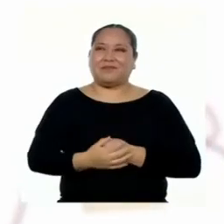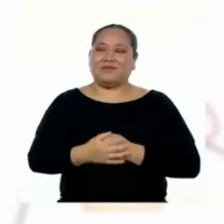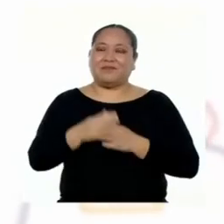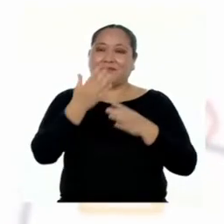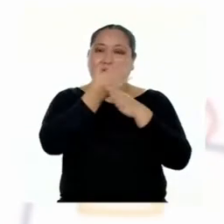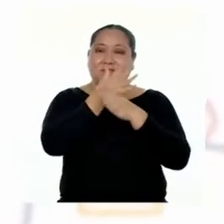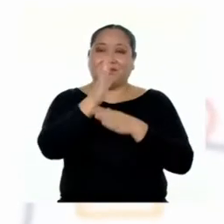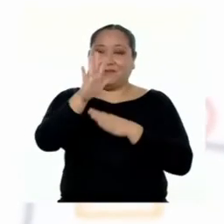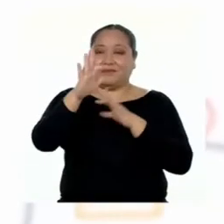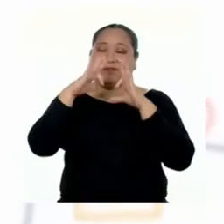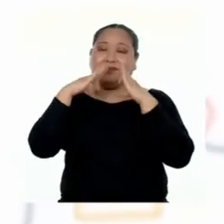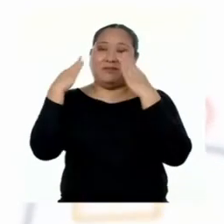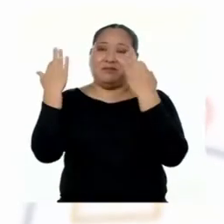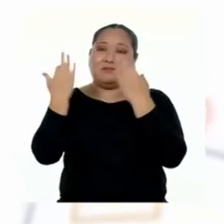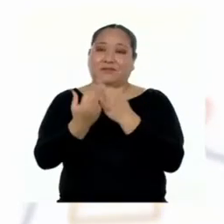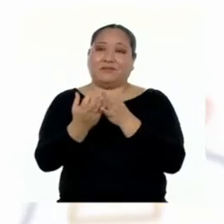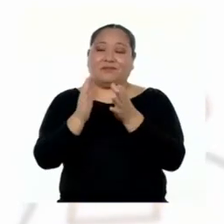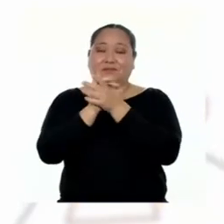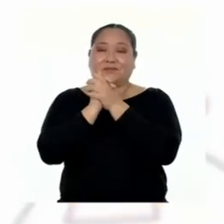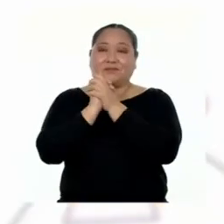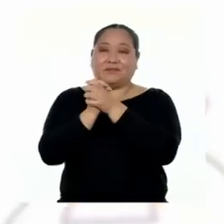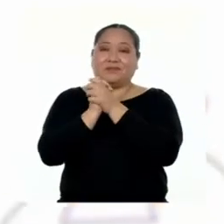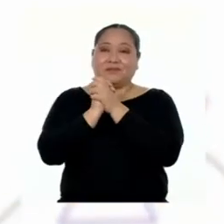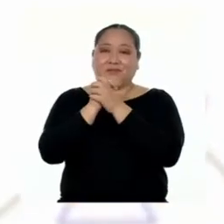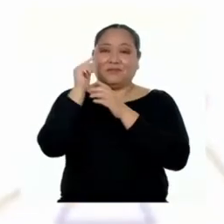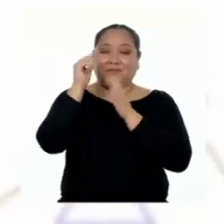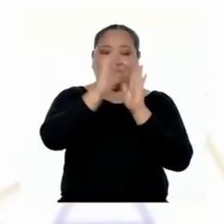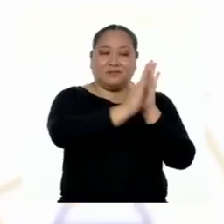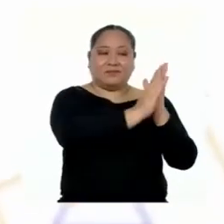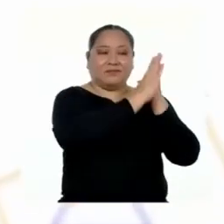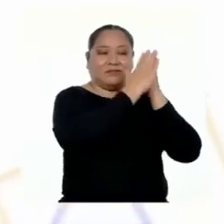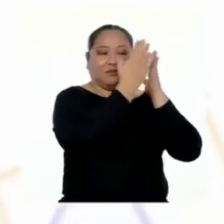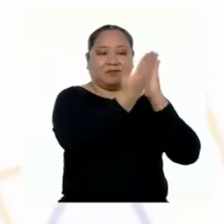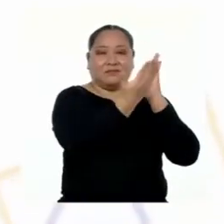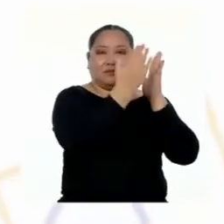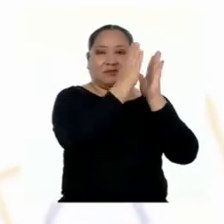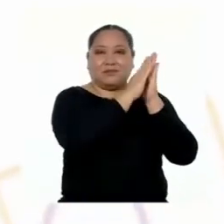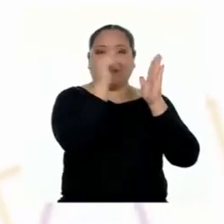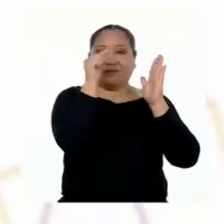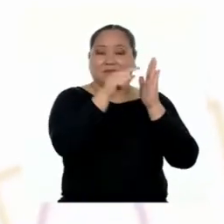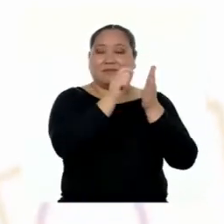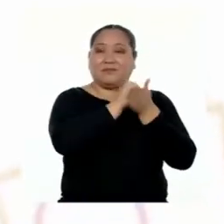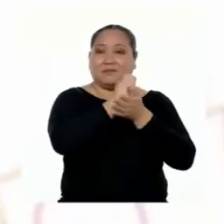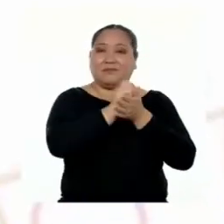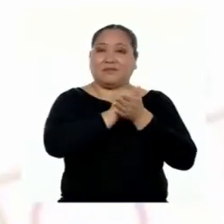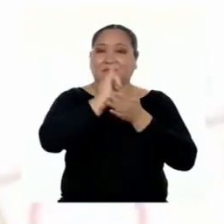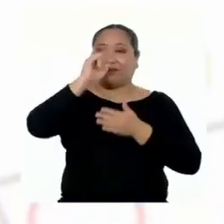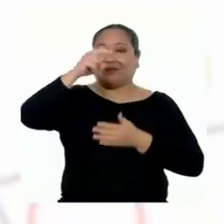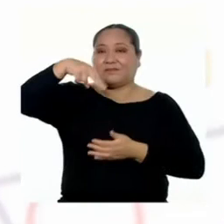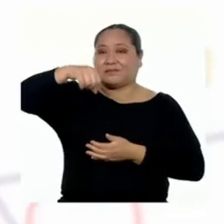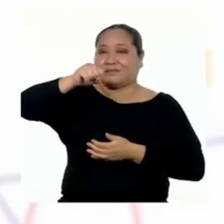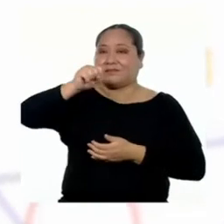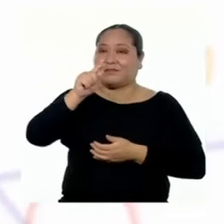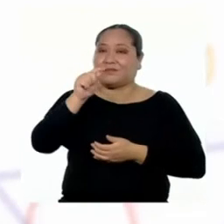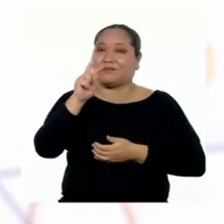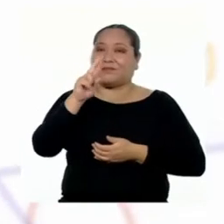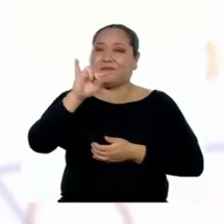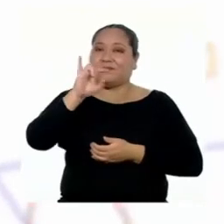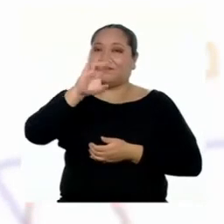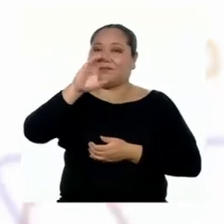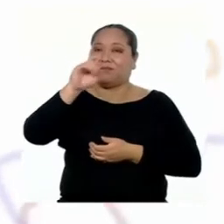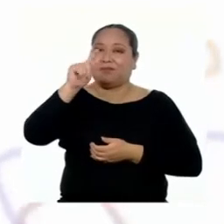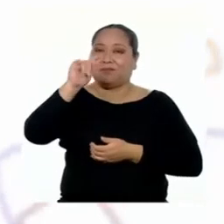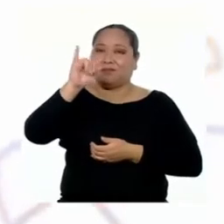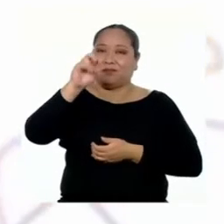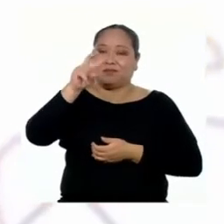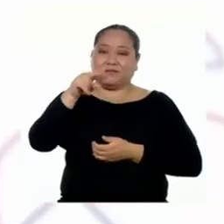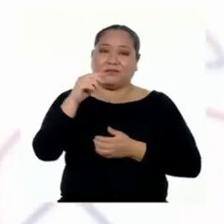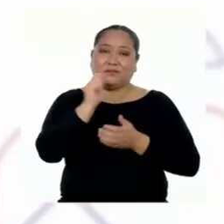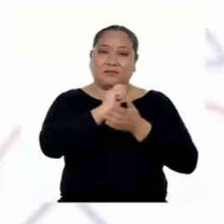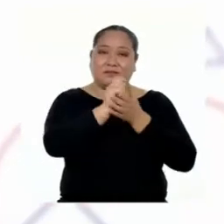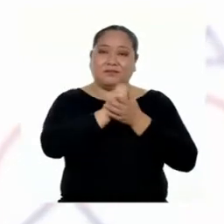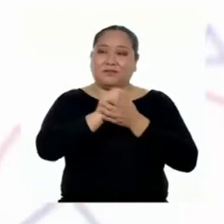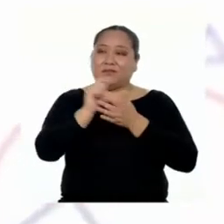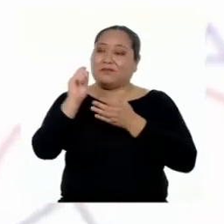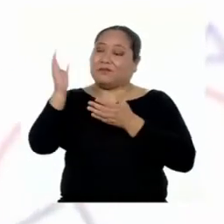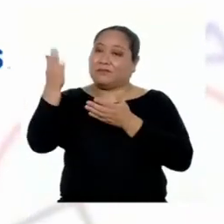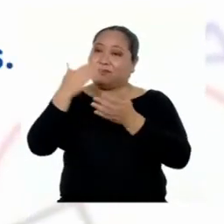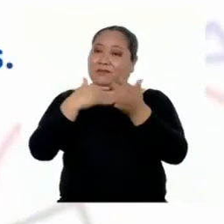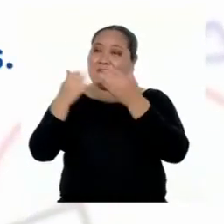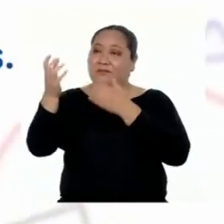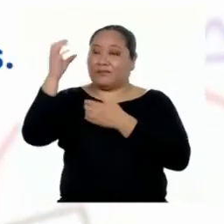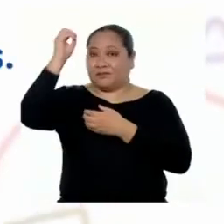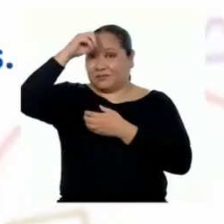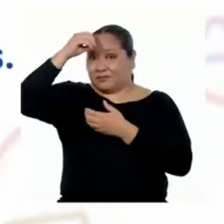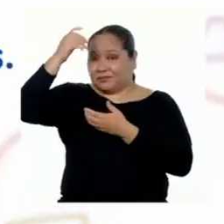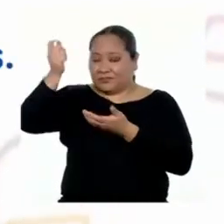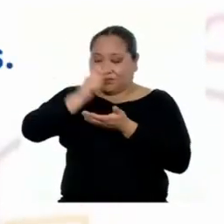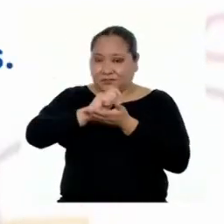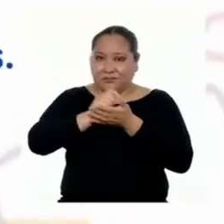Comparte con tu familia y amistades la cartilla con el texto instructivo que elaboraste. Registra sus opiniones